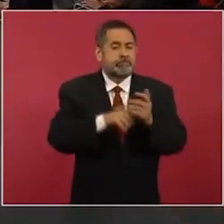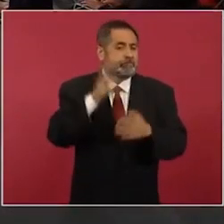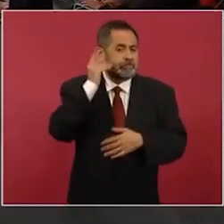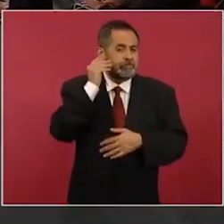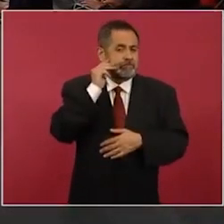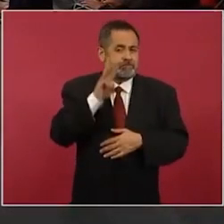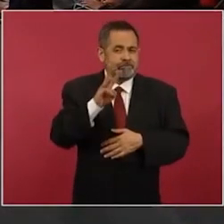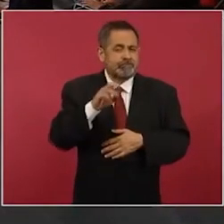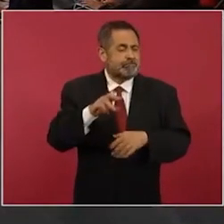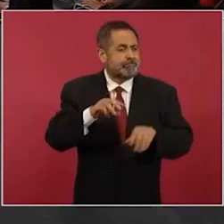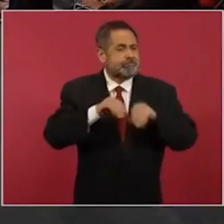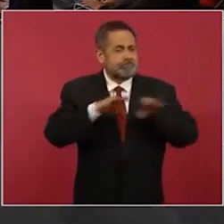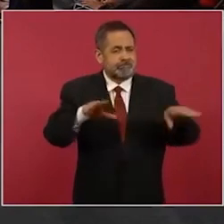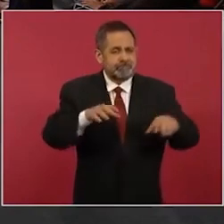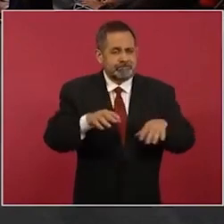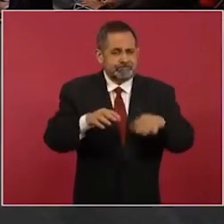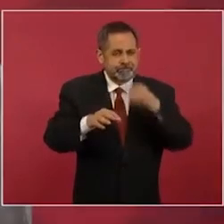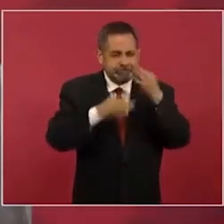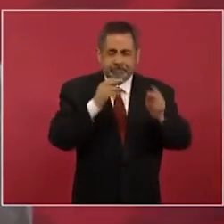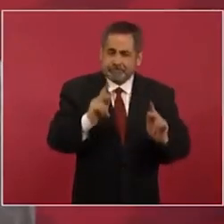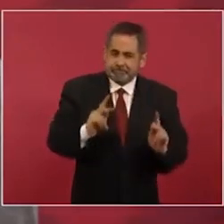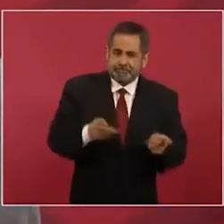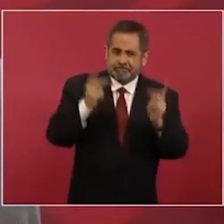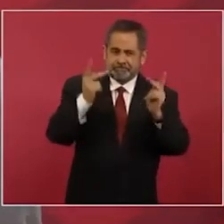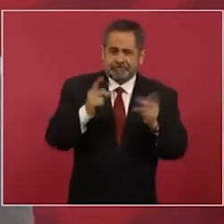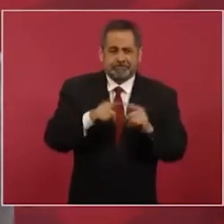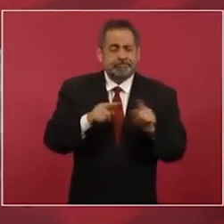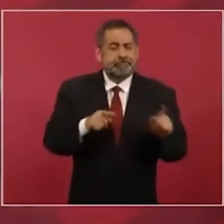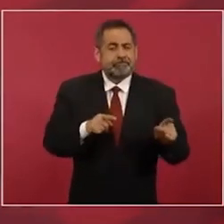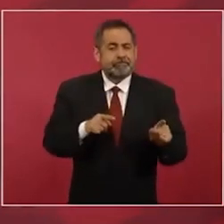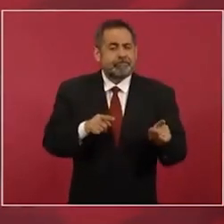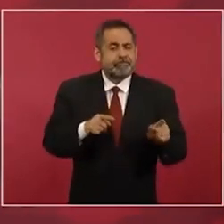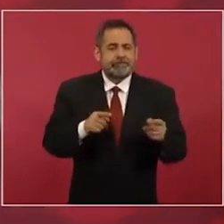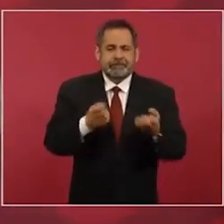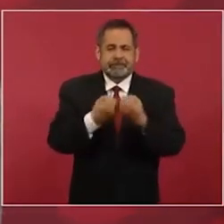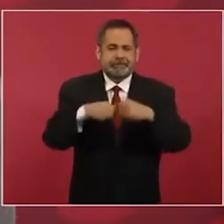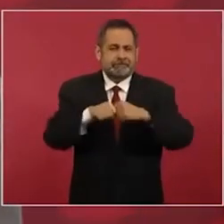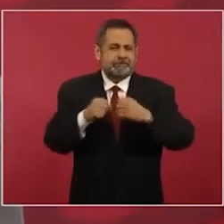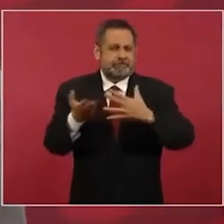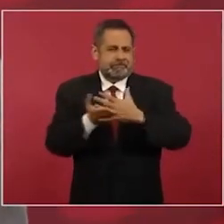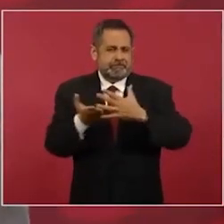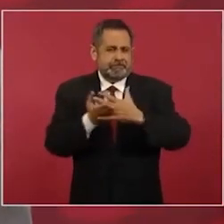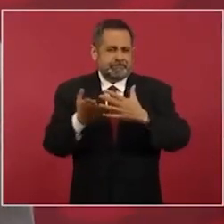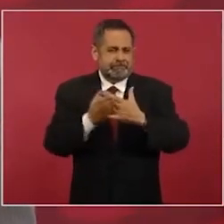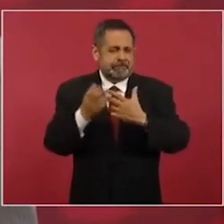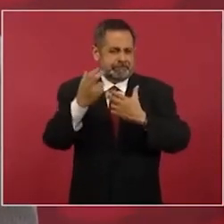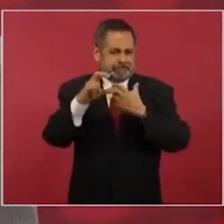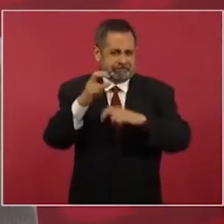acciones a